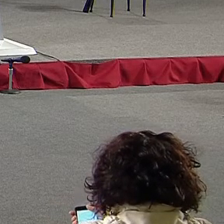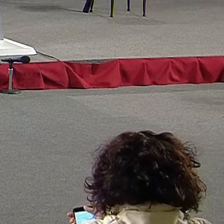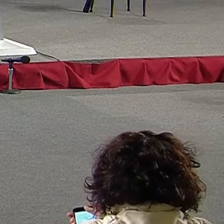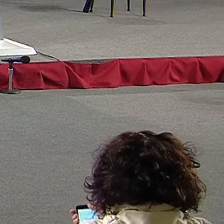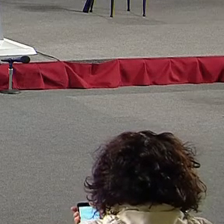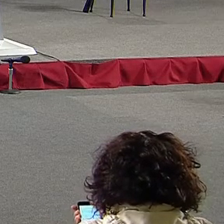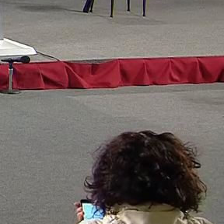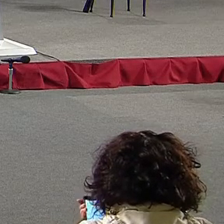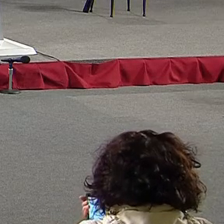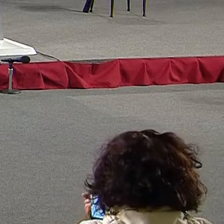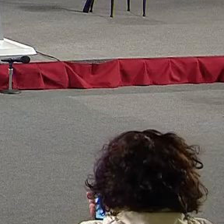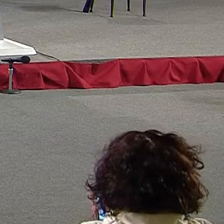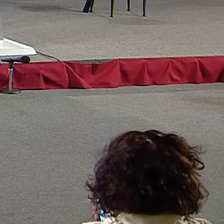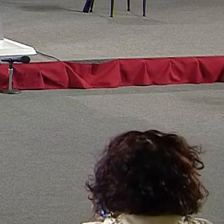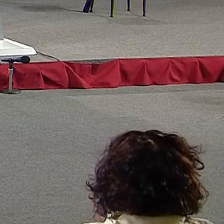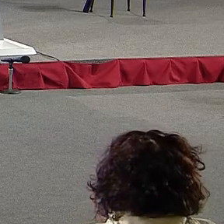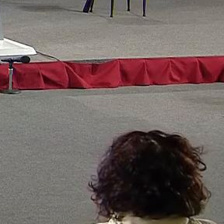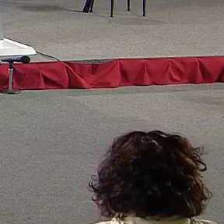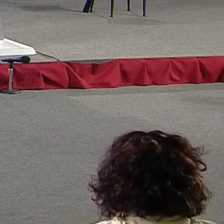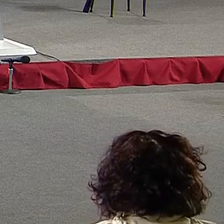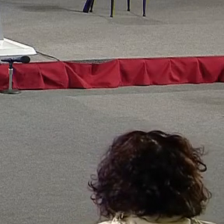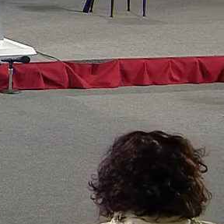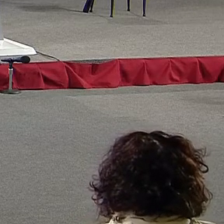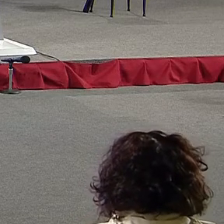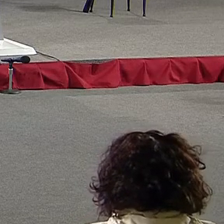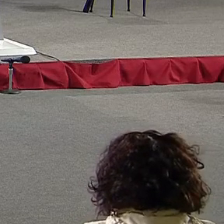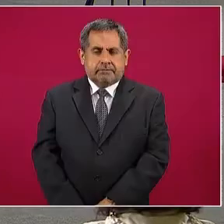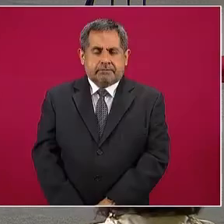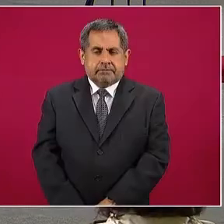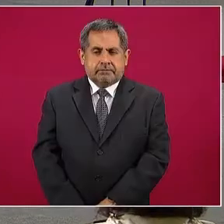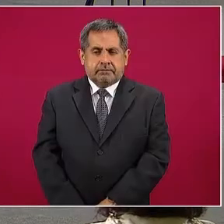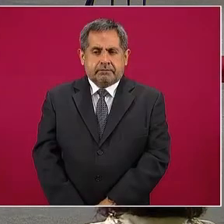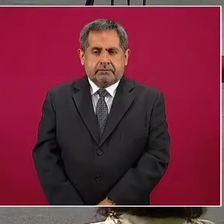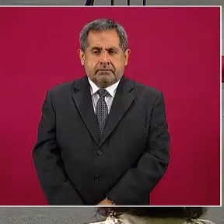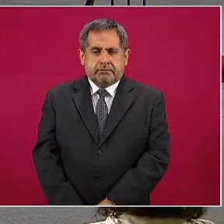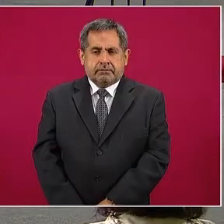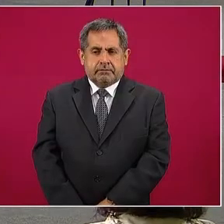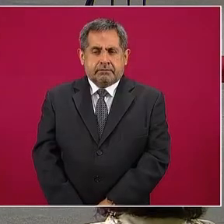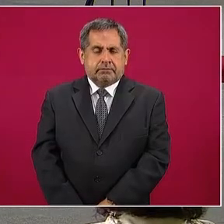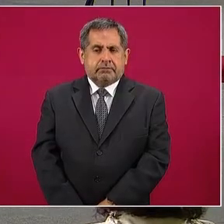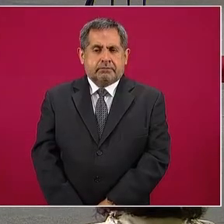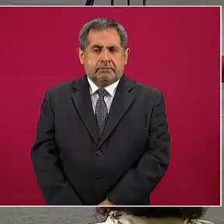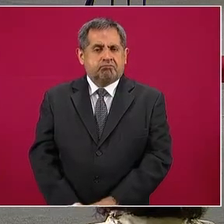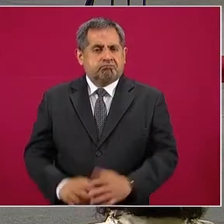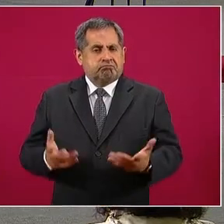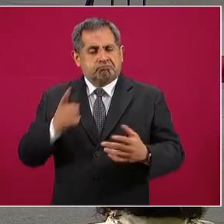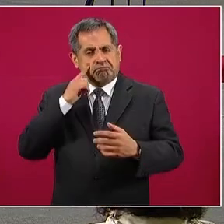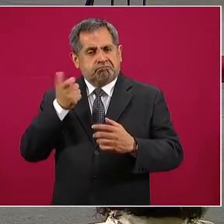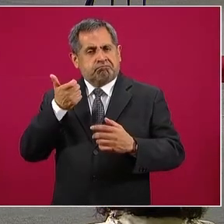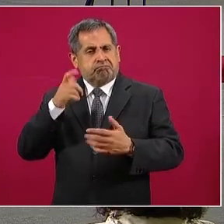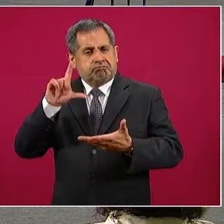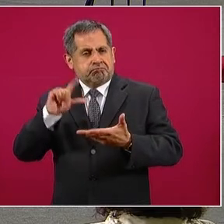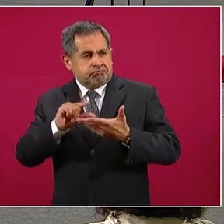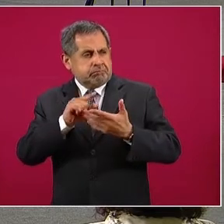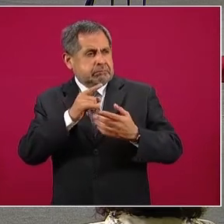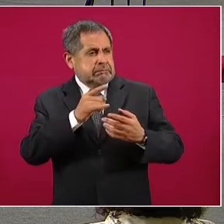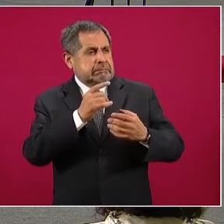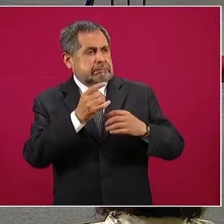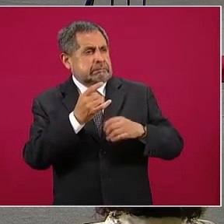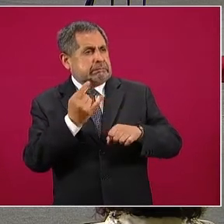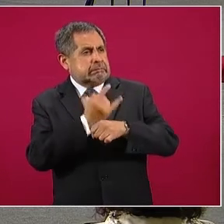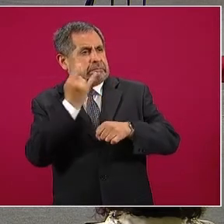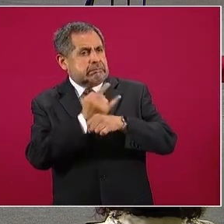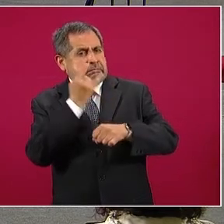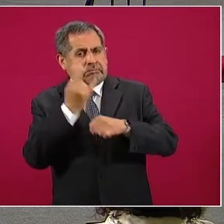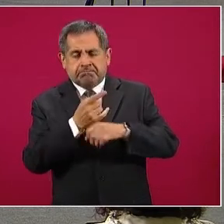electrónico, el año pasado fueron 39 anuncios que bajamos por ser publicidad poco clara o engañosa y subió